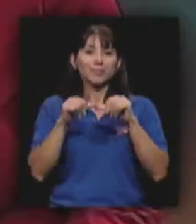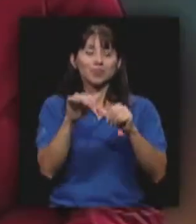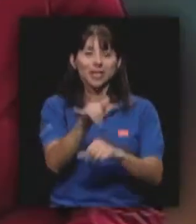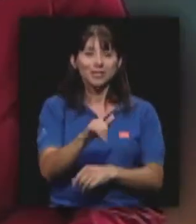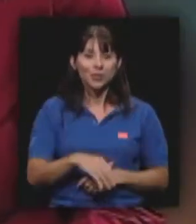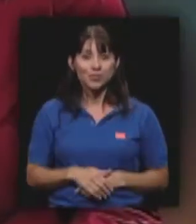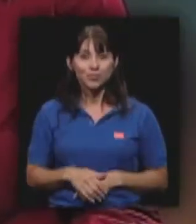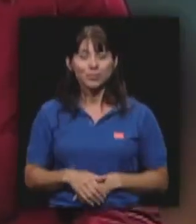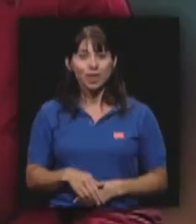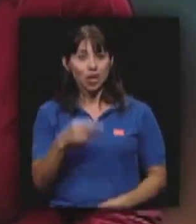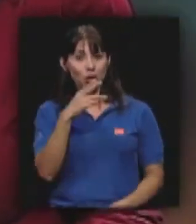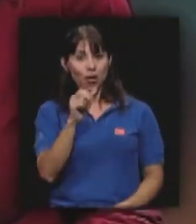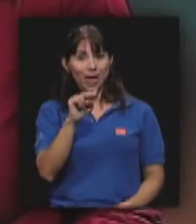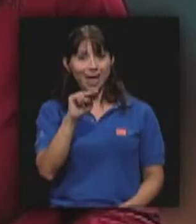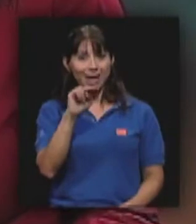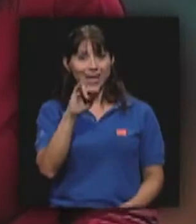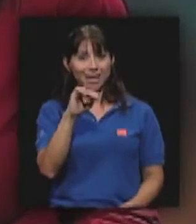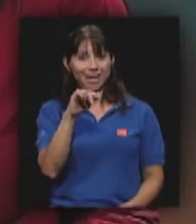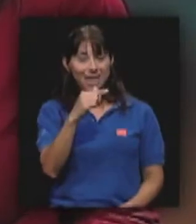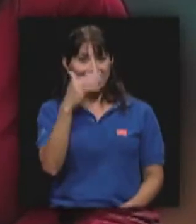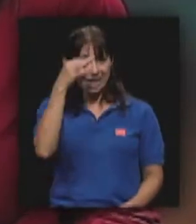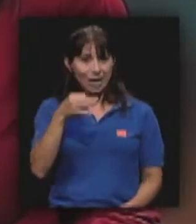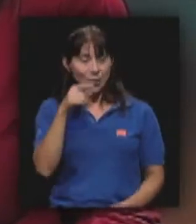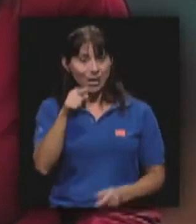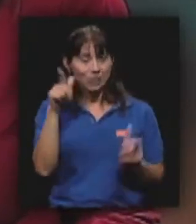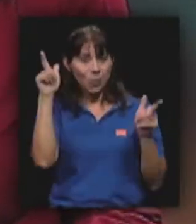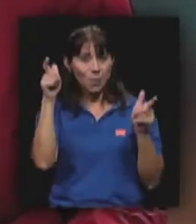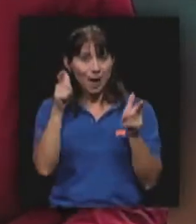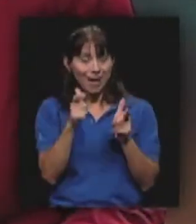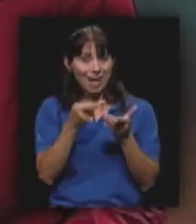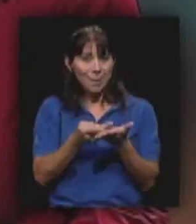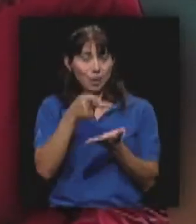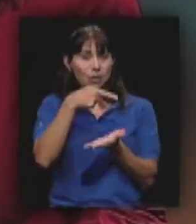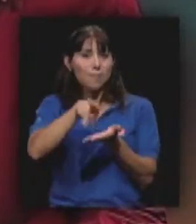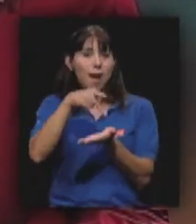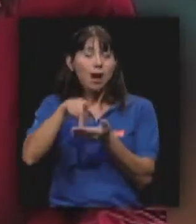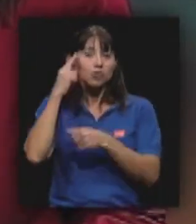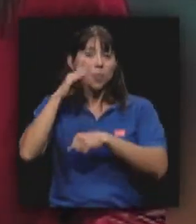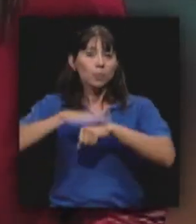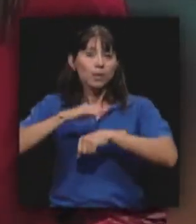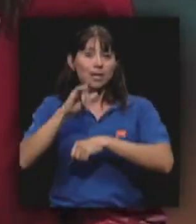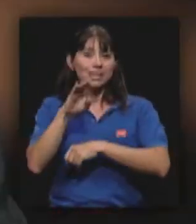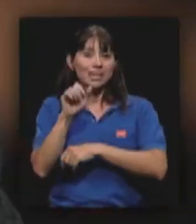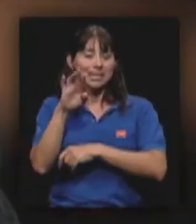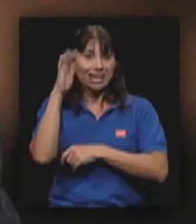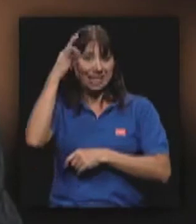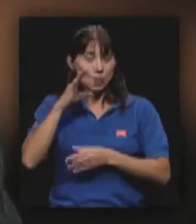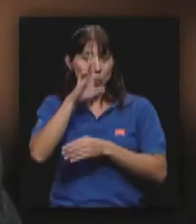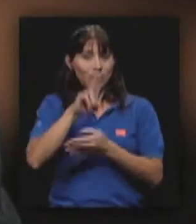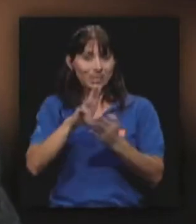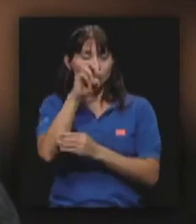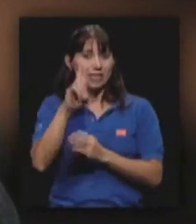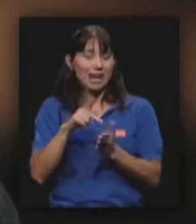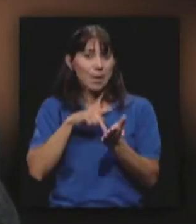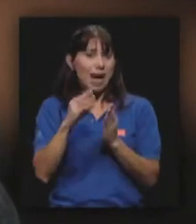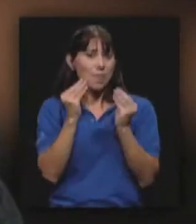Don Henning, creo que eso bajaría un poco los costos de pagos por licencias, que deben ser millones lo que paga la Universidad de Costa Rica. Sí,